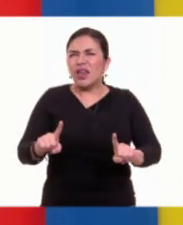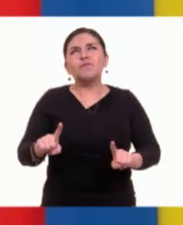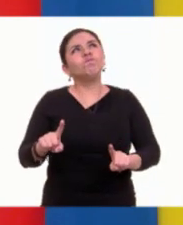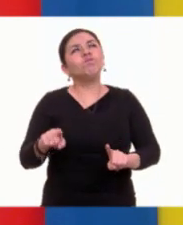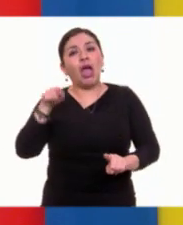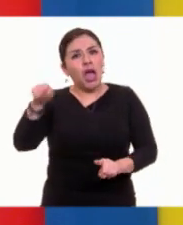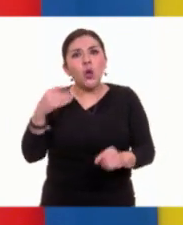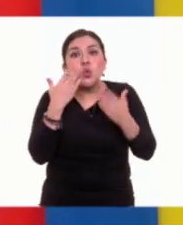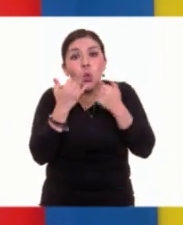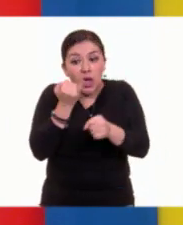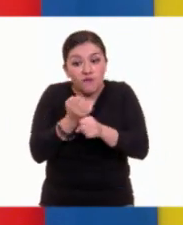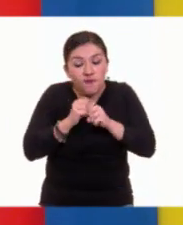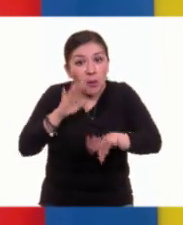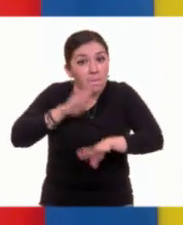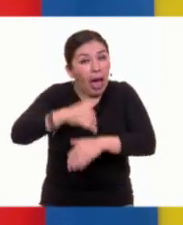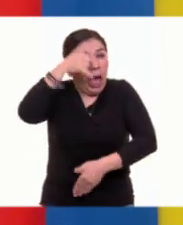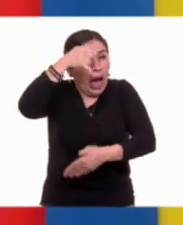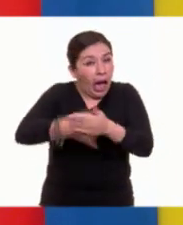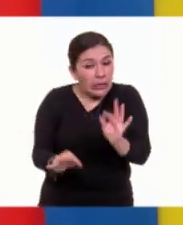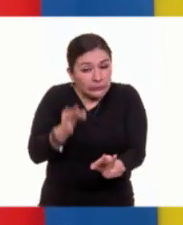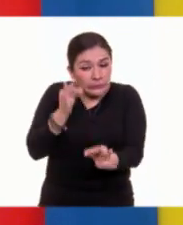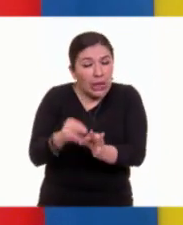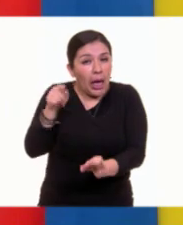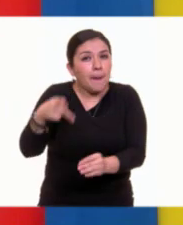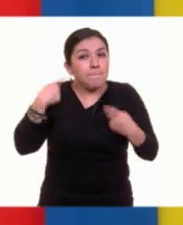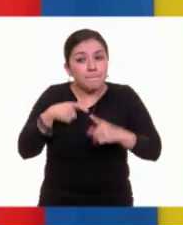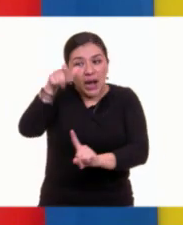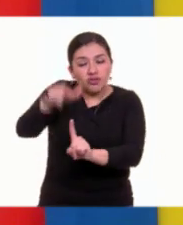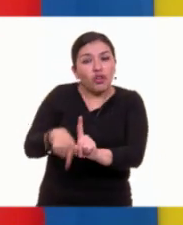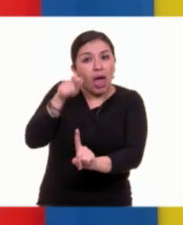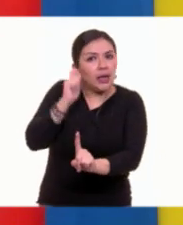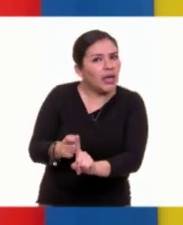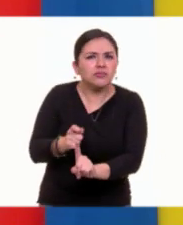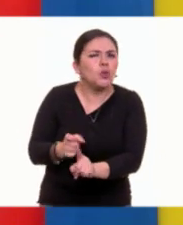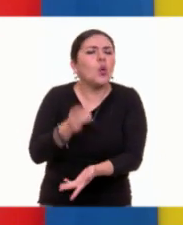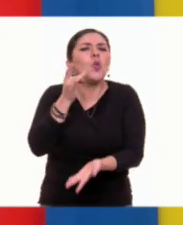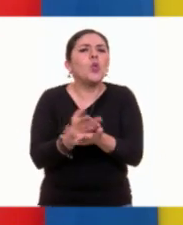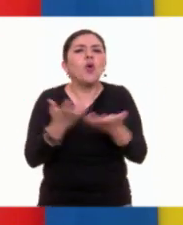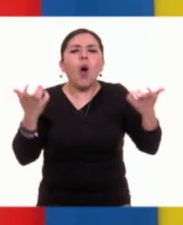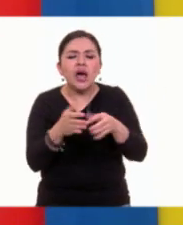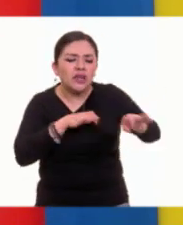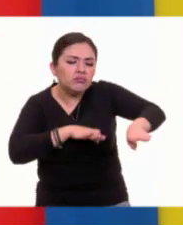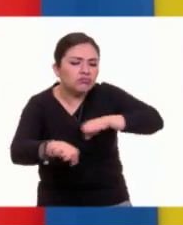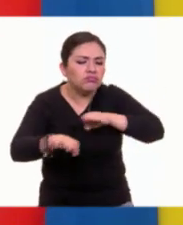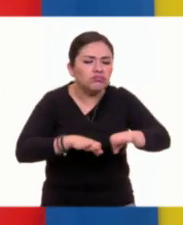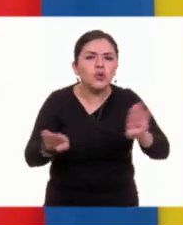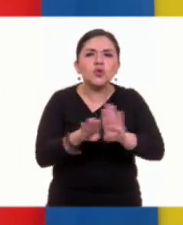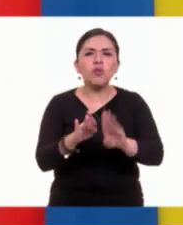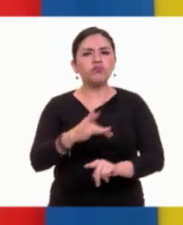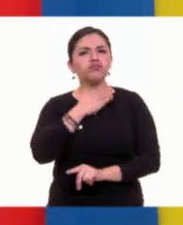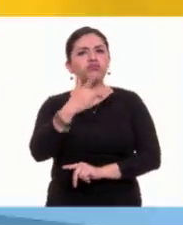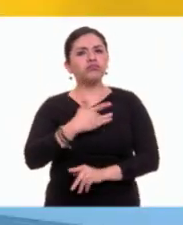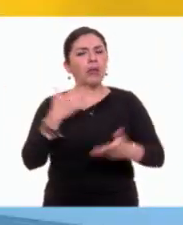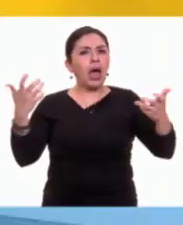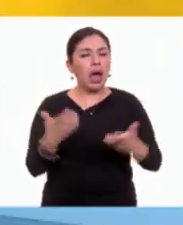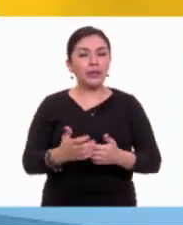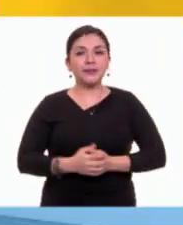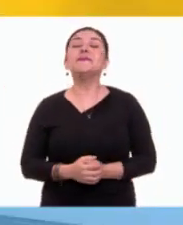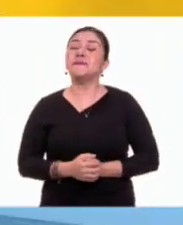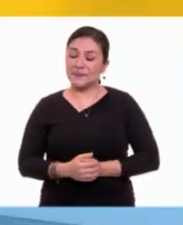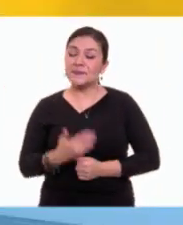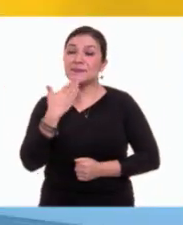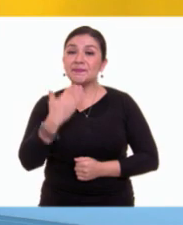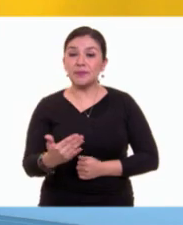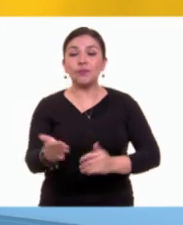Aquí no tenemos información más precisa sobre el personaje que la que aporta su trabajo, su actitud ante él. Muy bien.